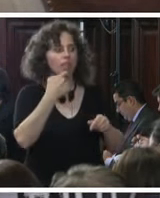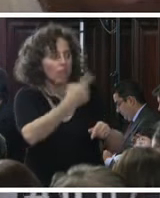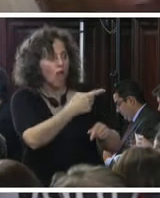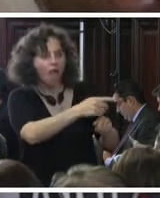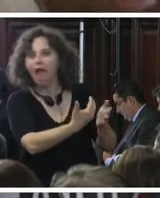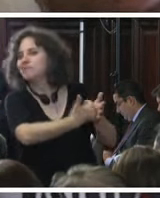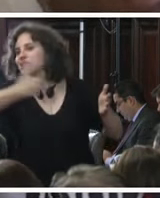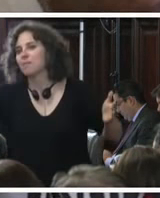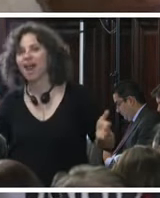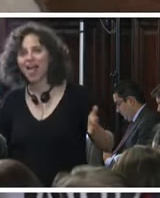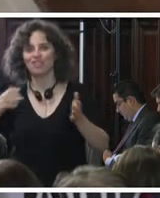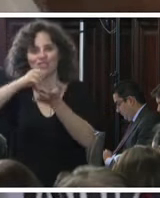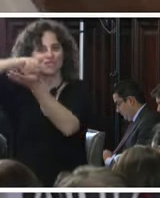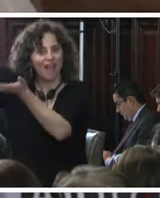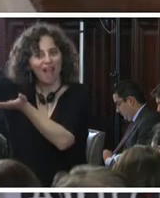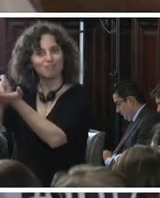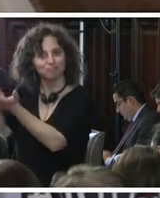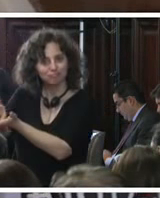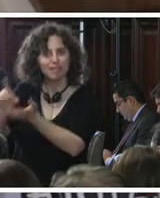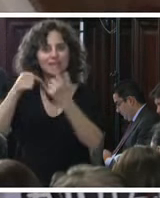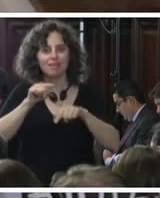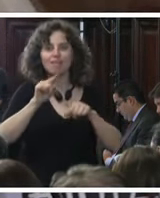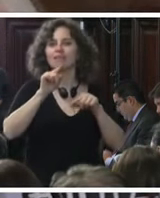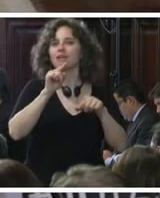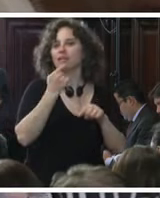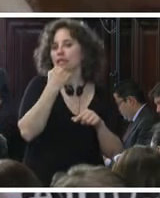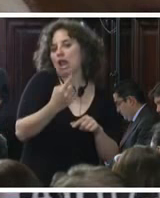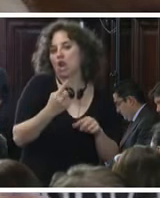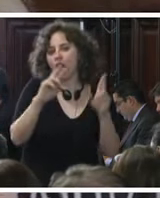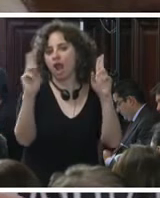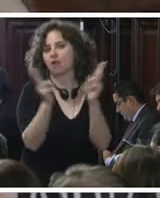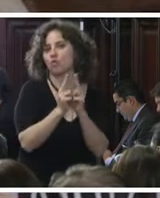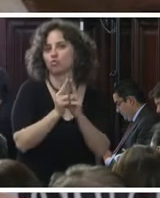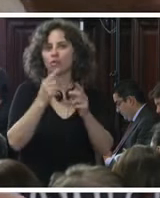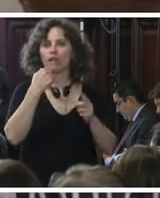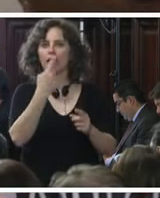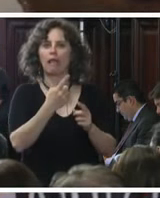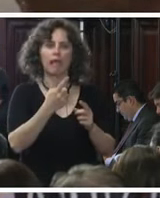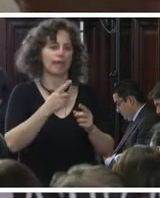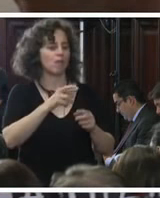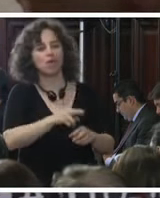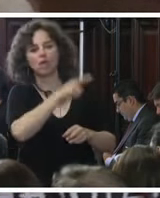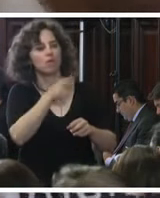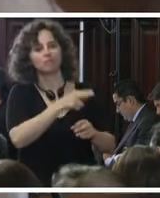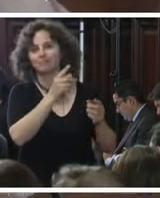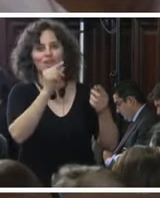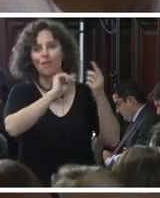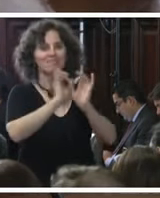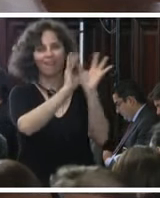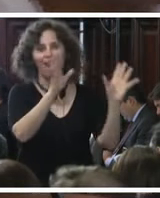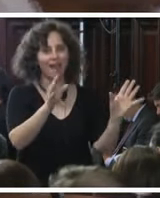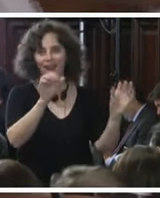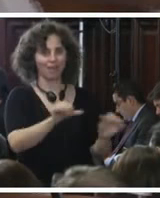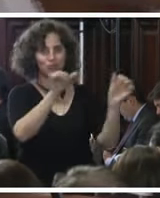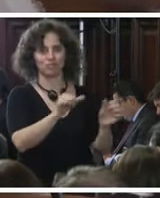institución y después se emitió una resolución que convalida las más irregularidades irregulares actuaciones esa